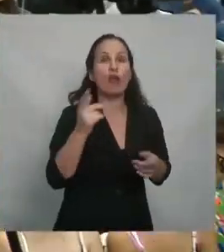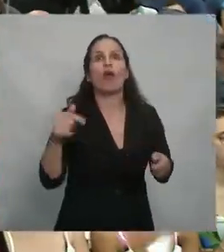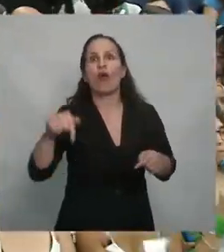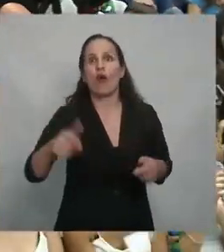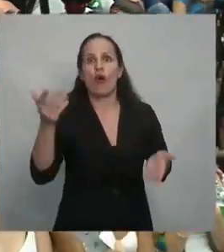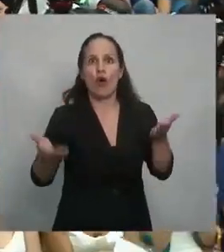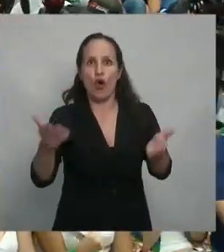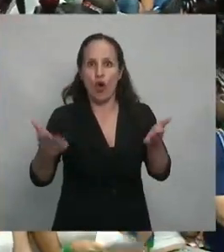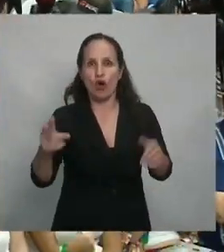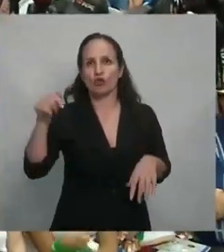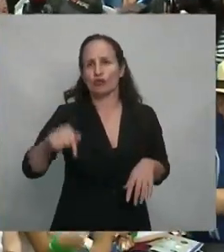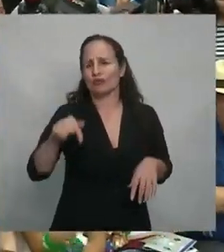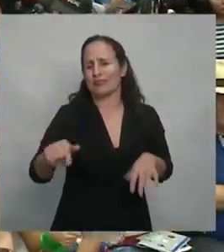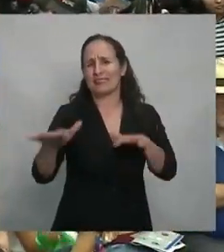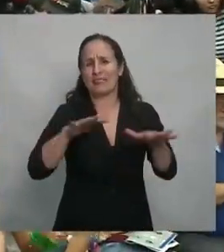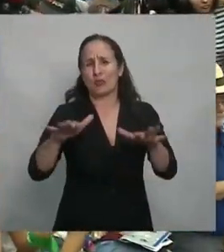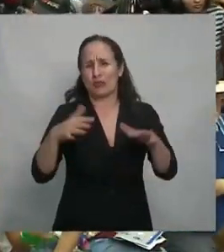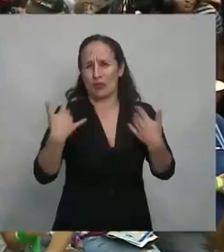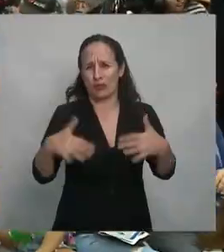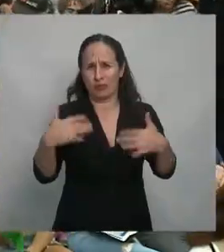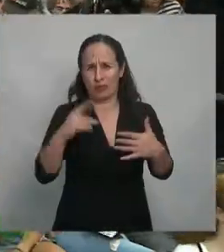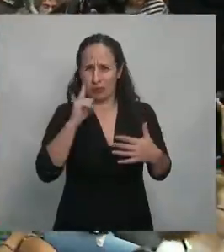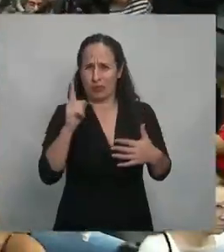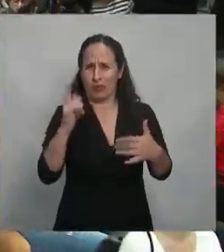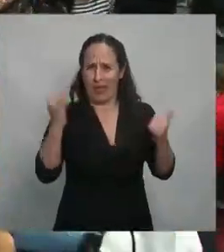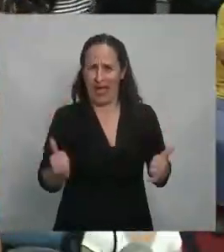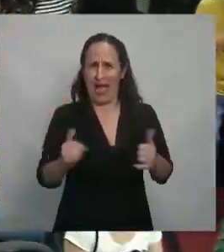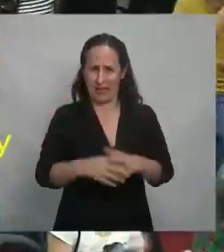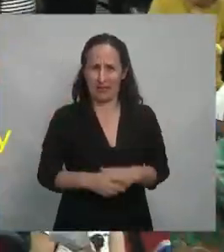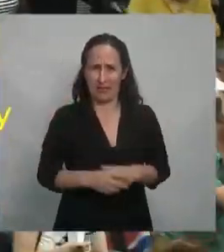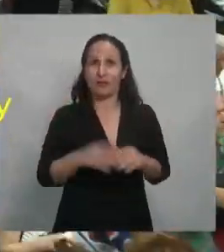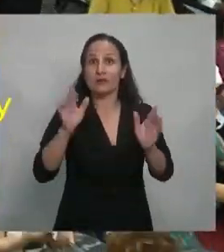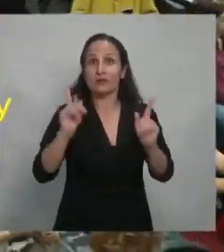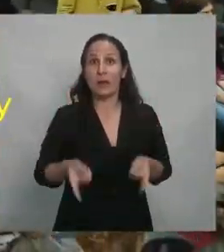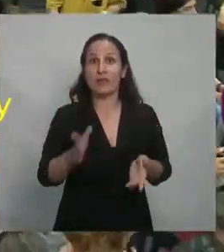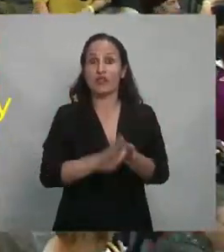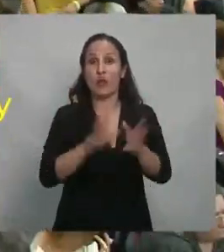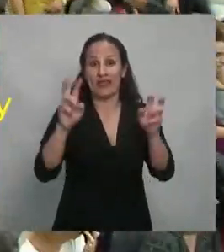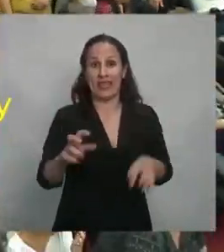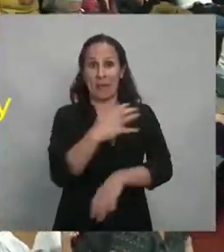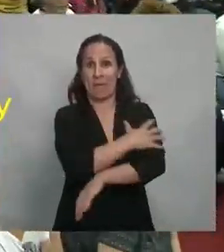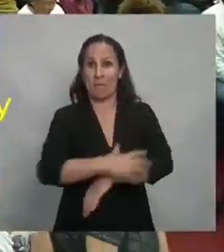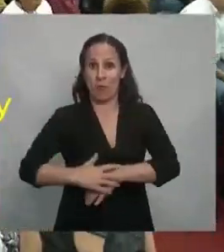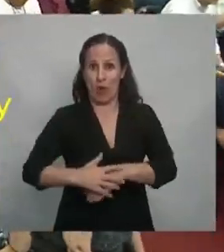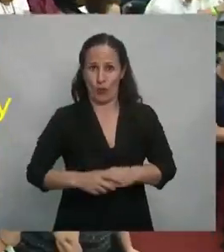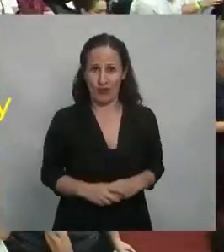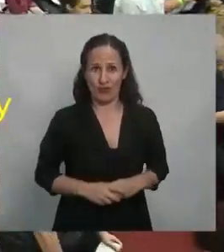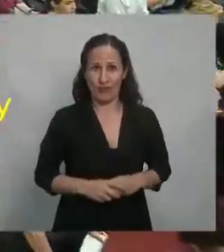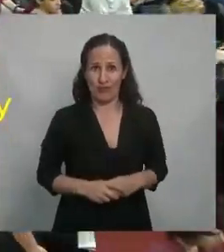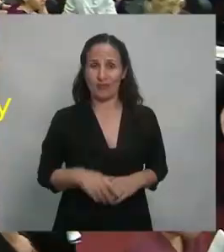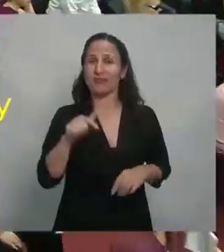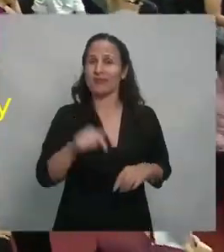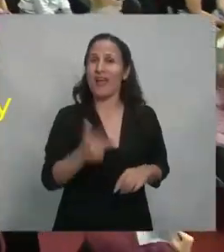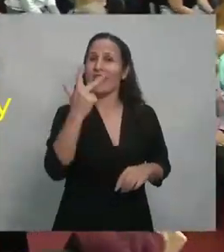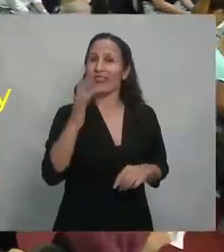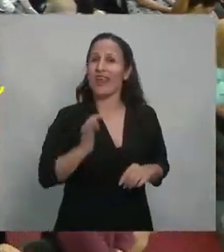están sufriendo episodios de inseguridad, también vinculado al tema de la pobreza. Este es el resultado de 3